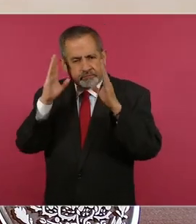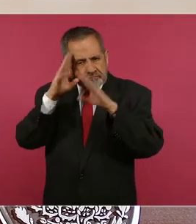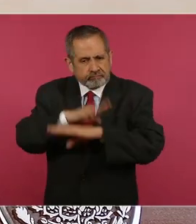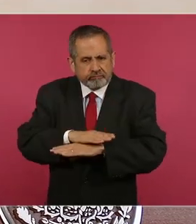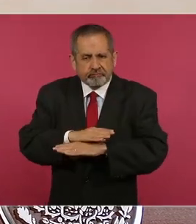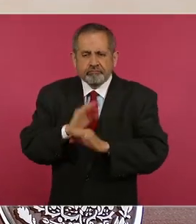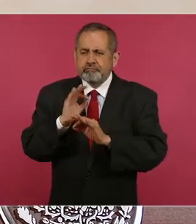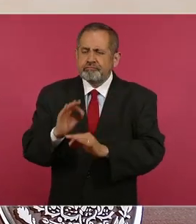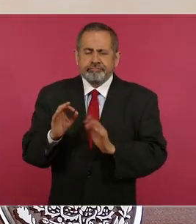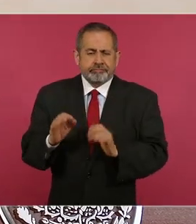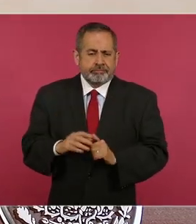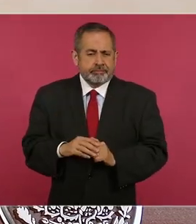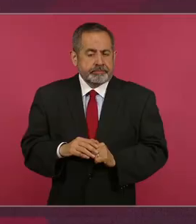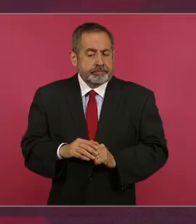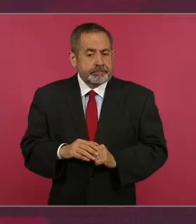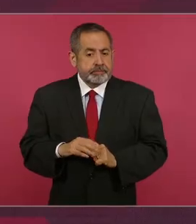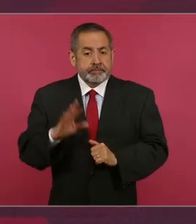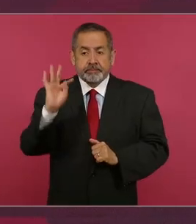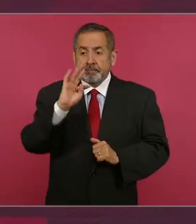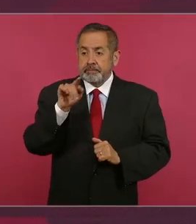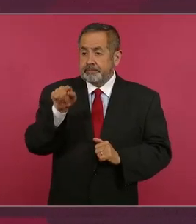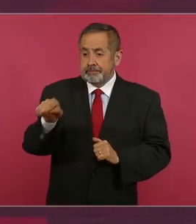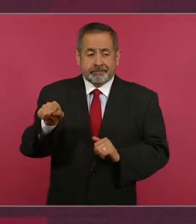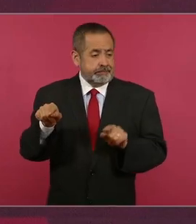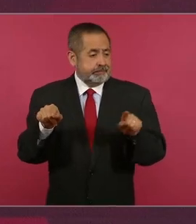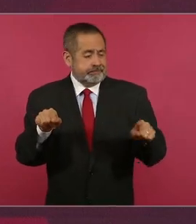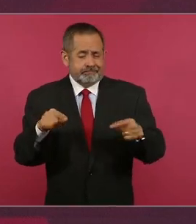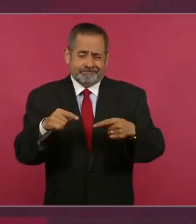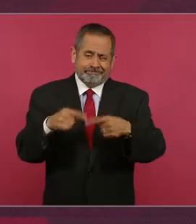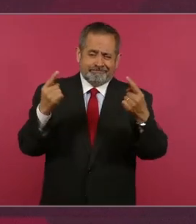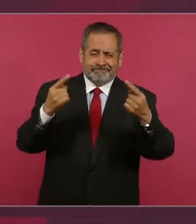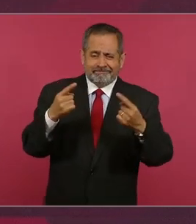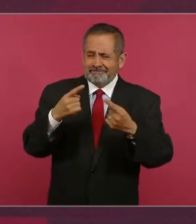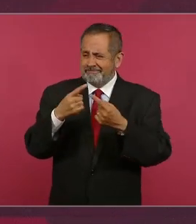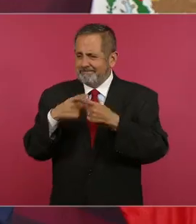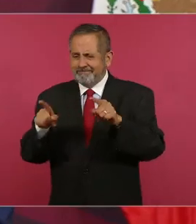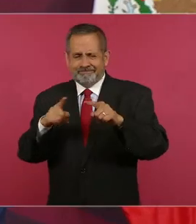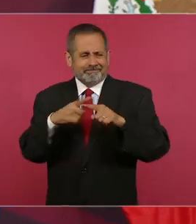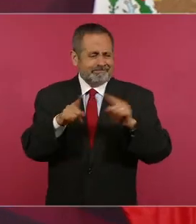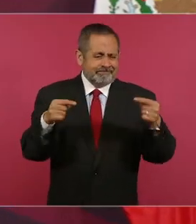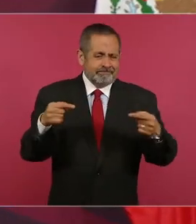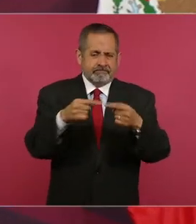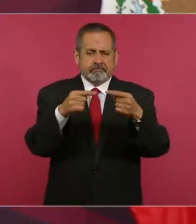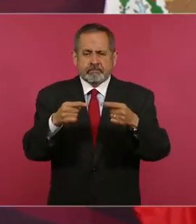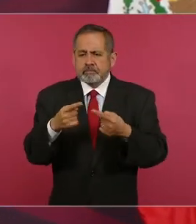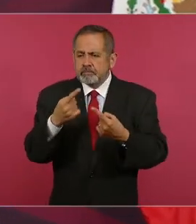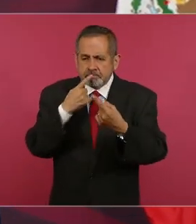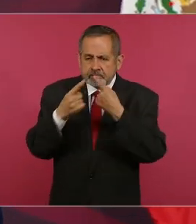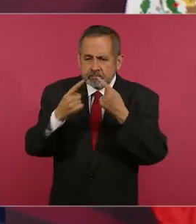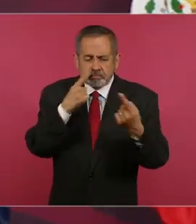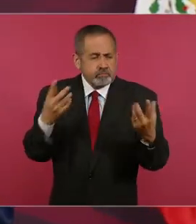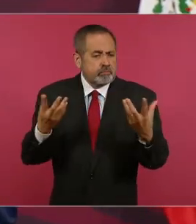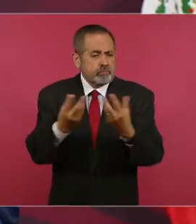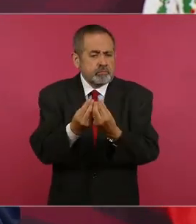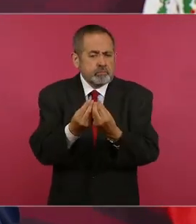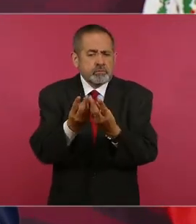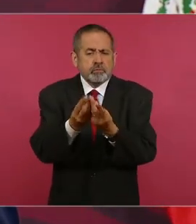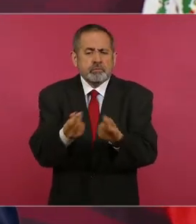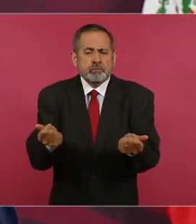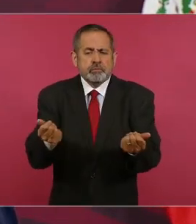y si existen diferencias que se diriman, que se resuelvan de manera